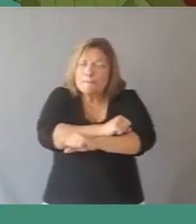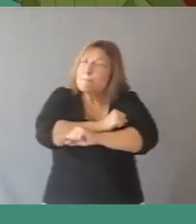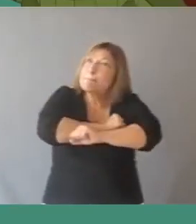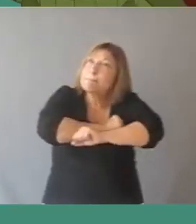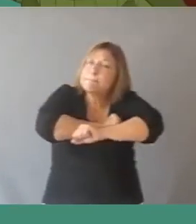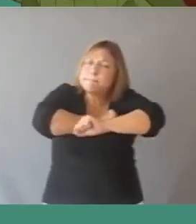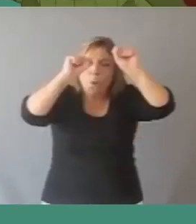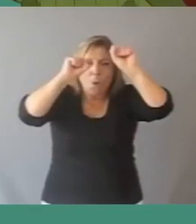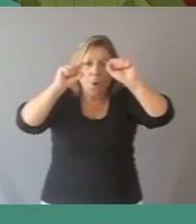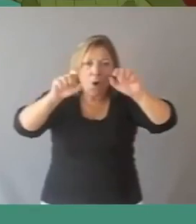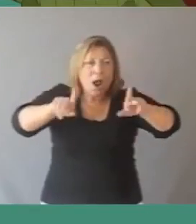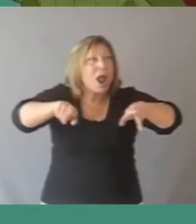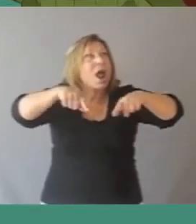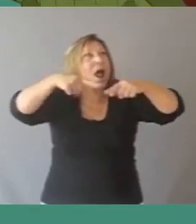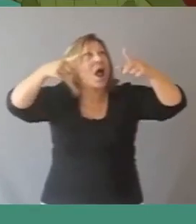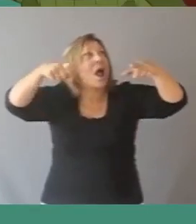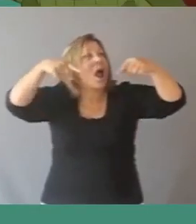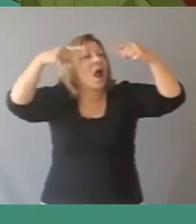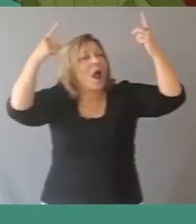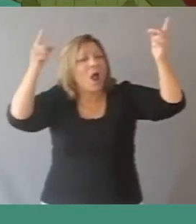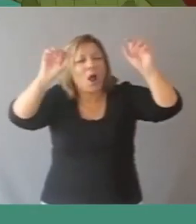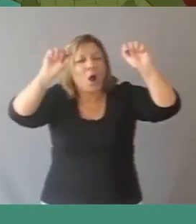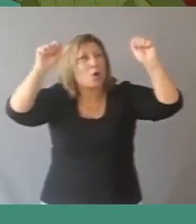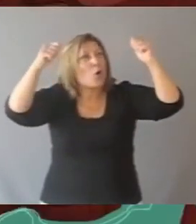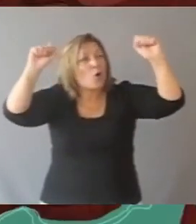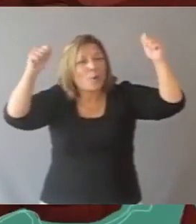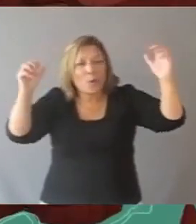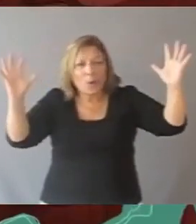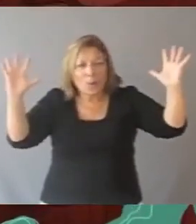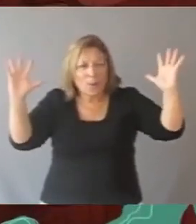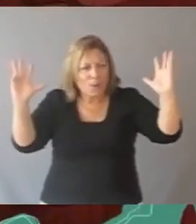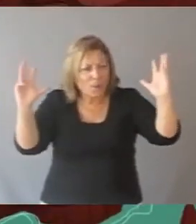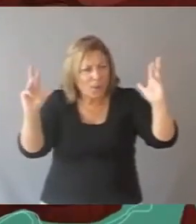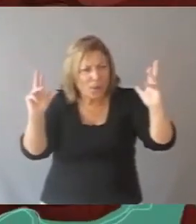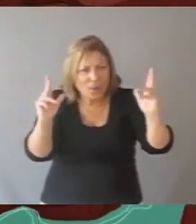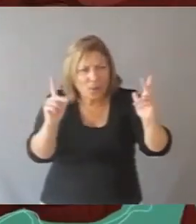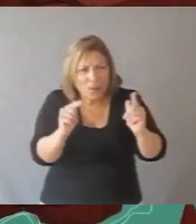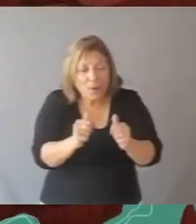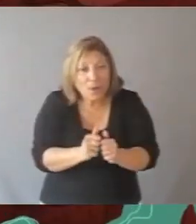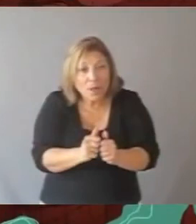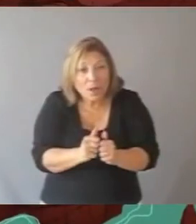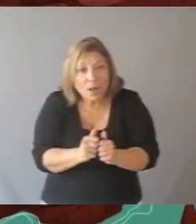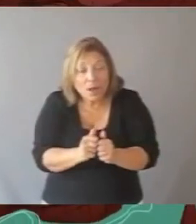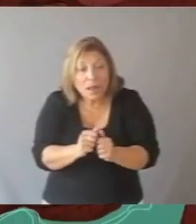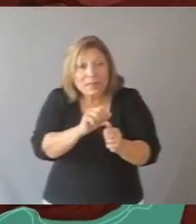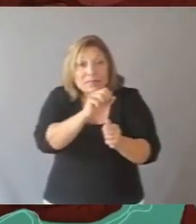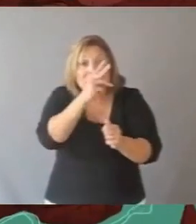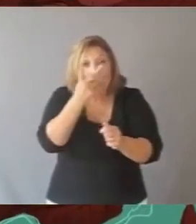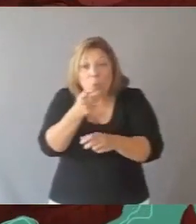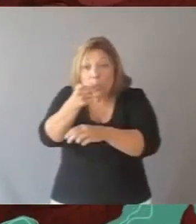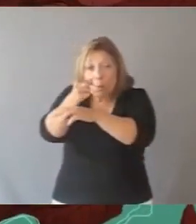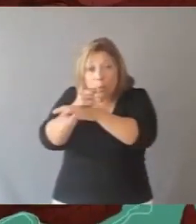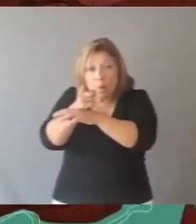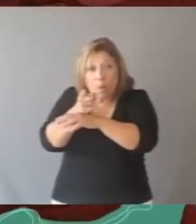granada reventó contra los troncos, hizo saltar, despedazó, redujo a astillas las enormes vigas. La